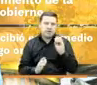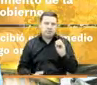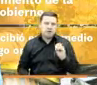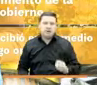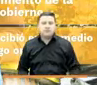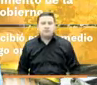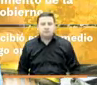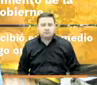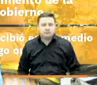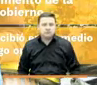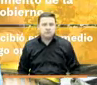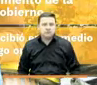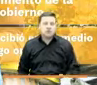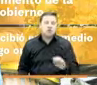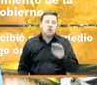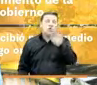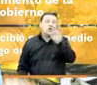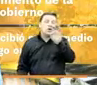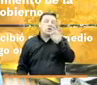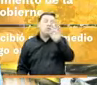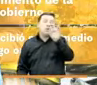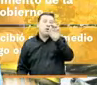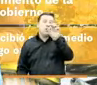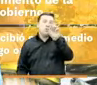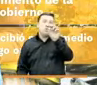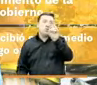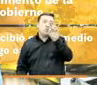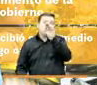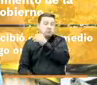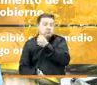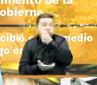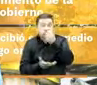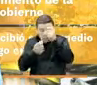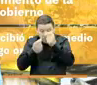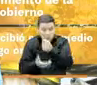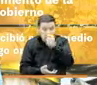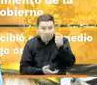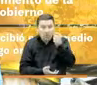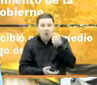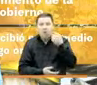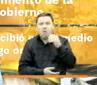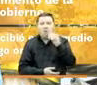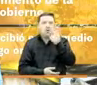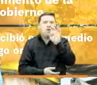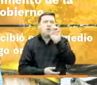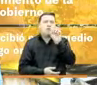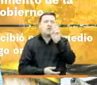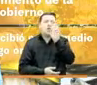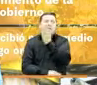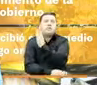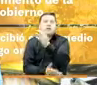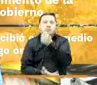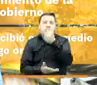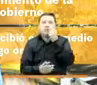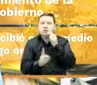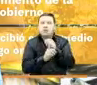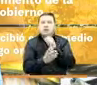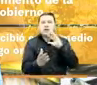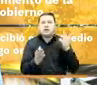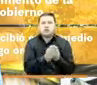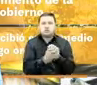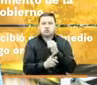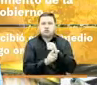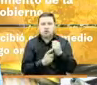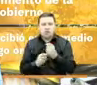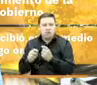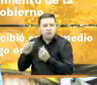Los 9.2 billones invertidos fueron el mayor presupuesto para la inclusión social en la